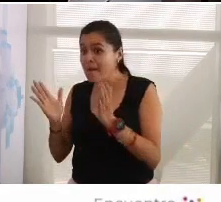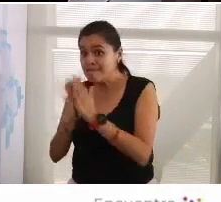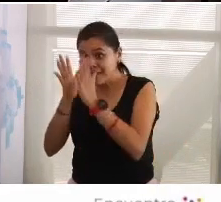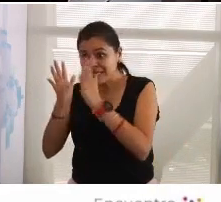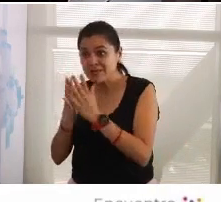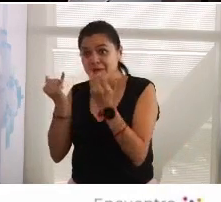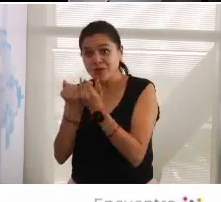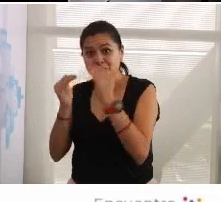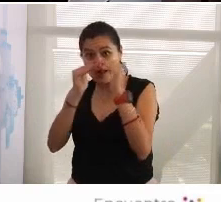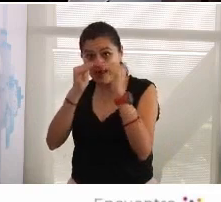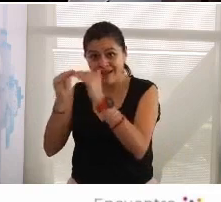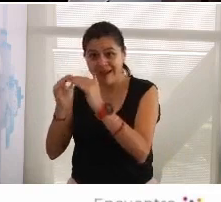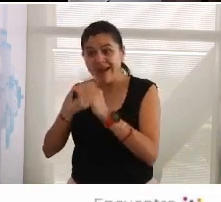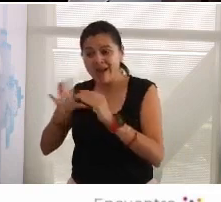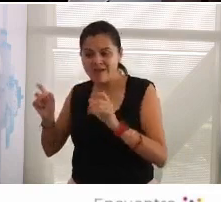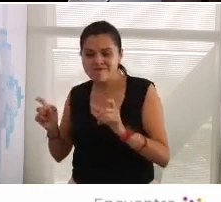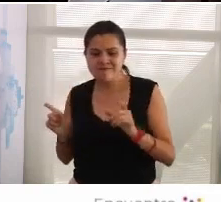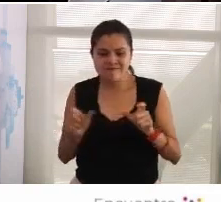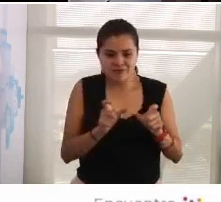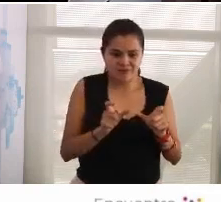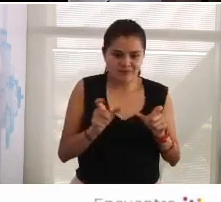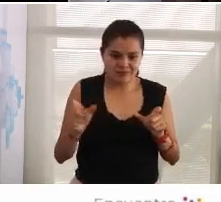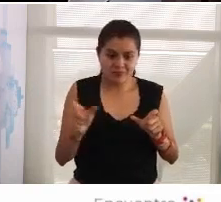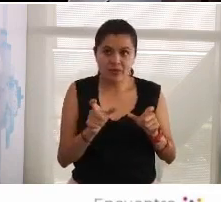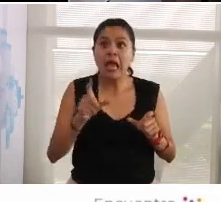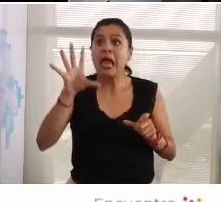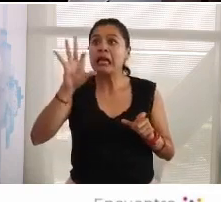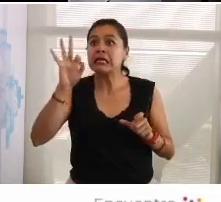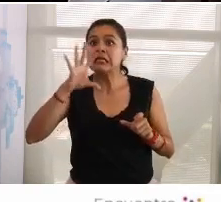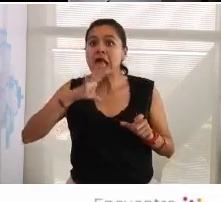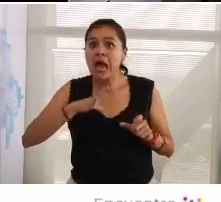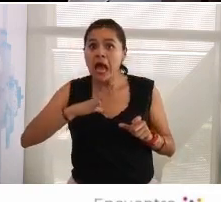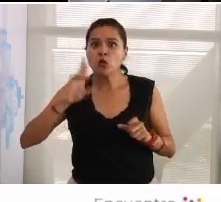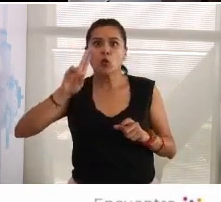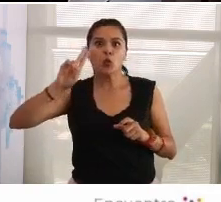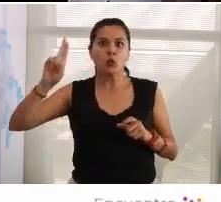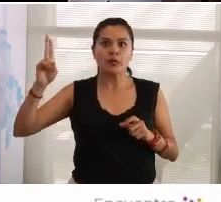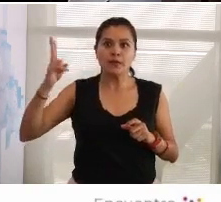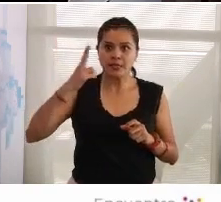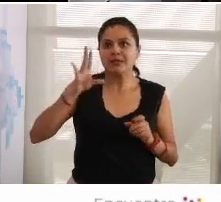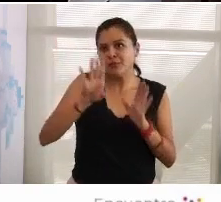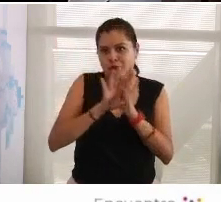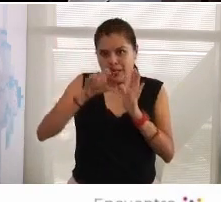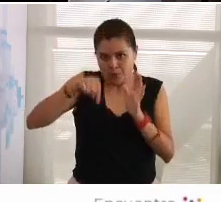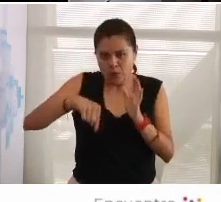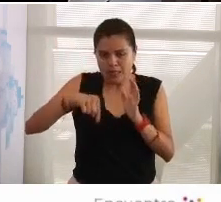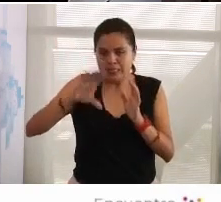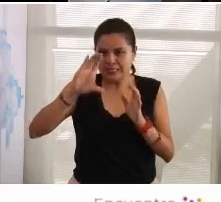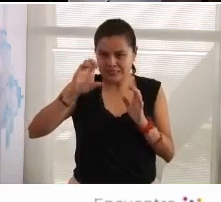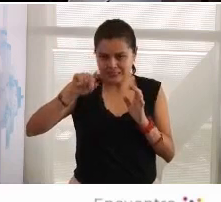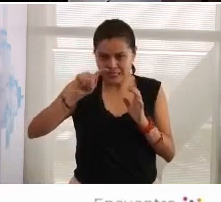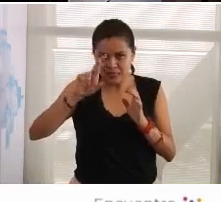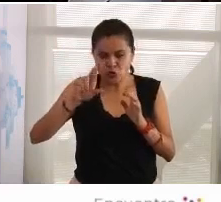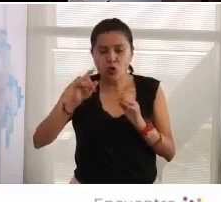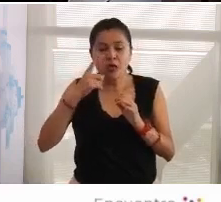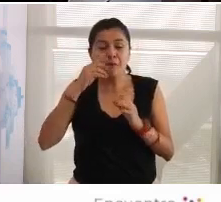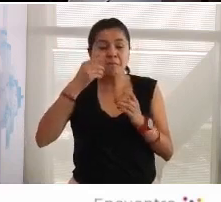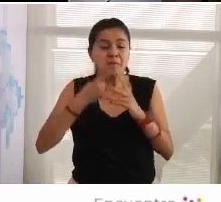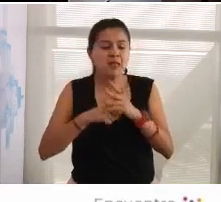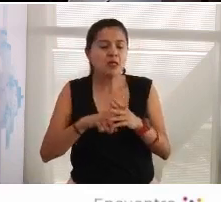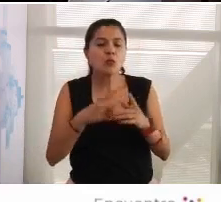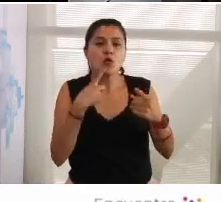democracia. Si hay una universidad como esta que es capaz de convocar a una discusión libre y crítica,